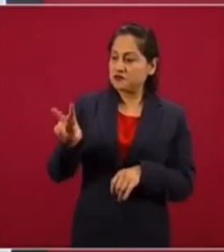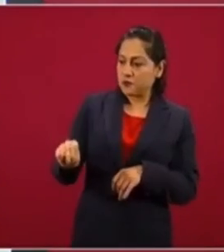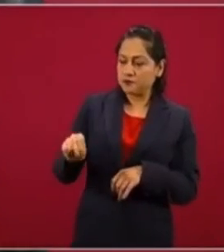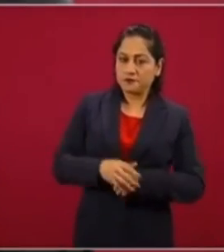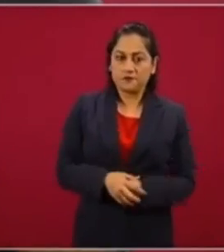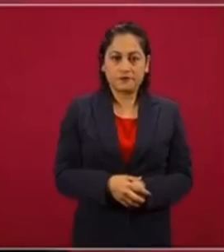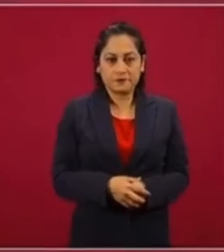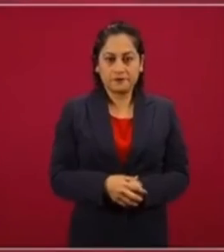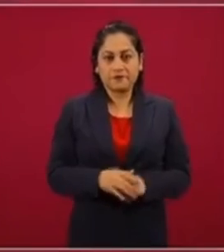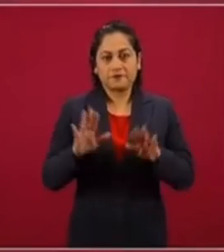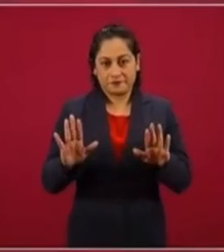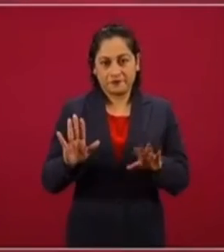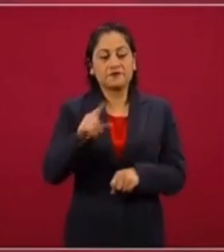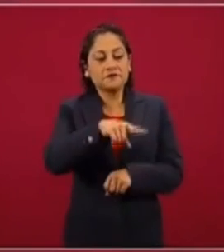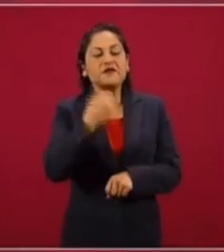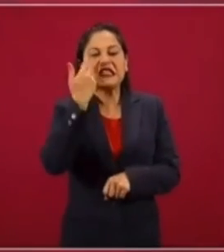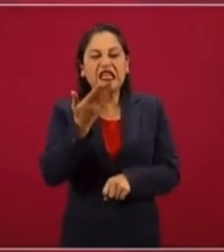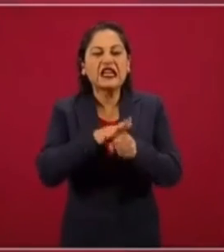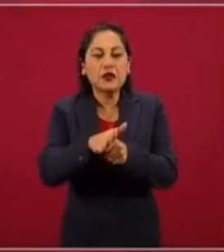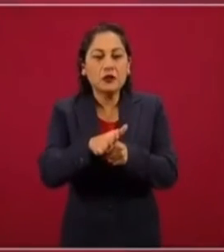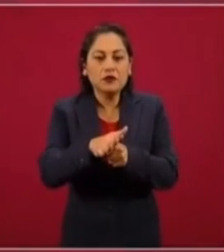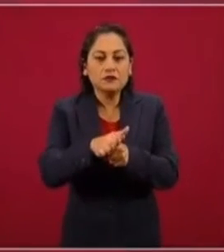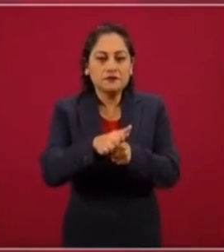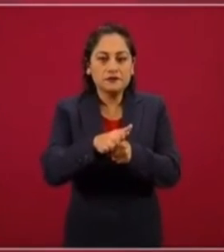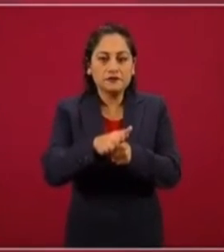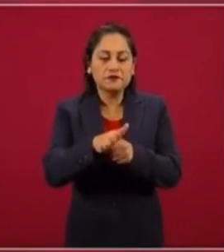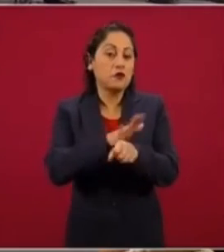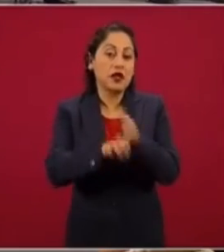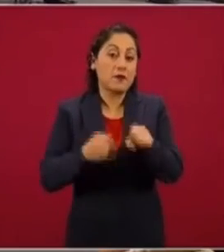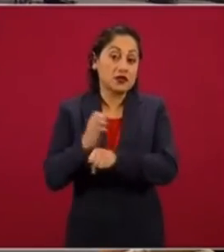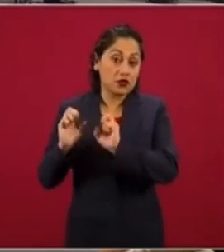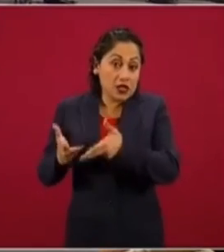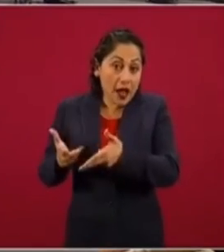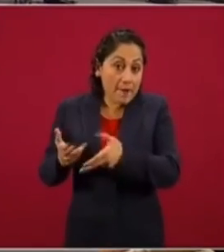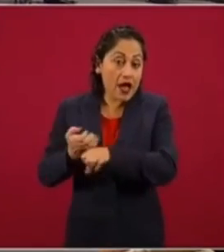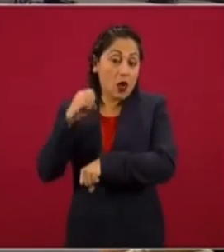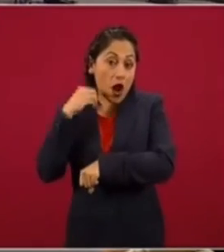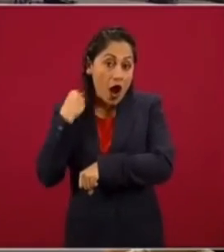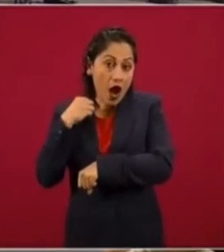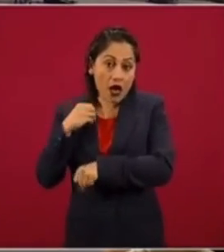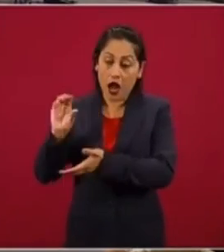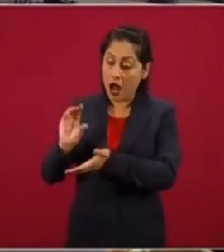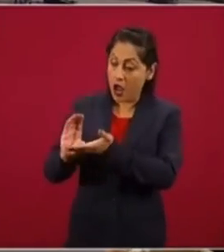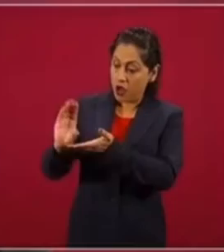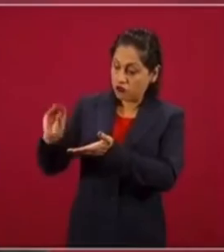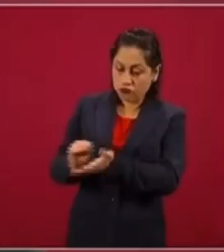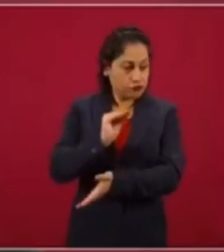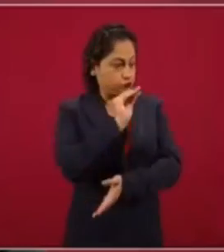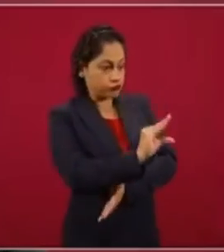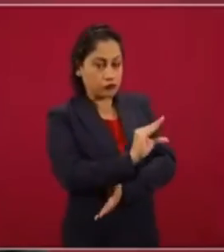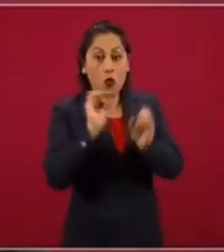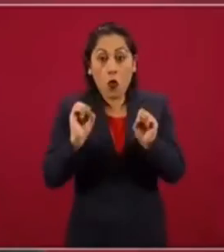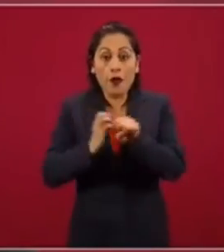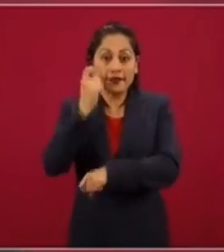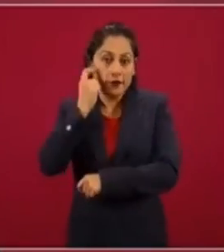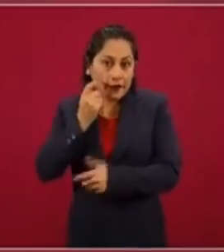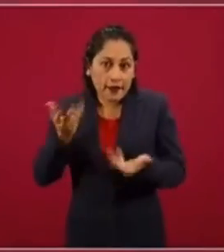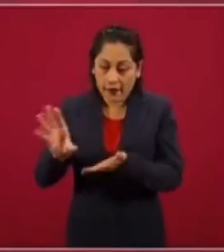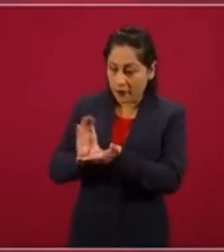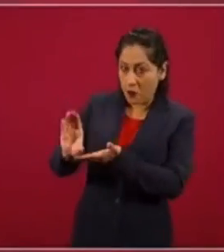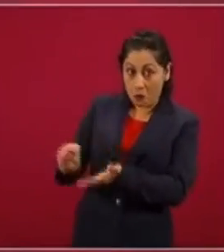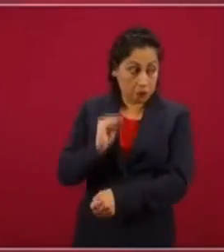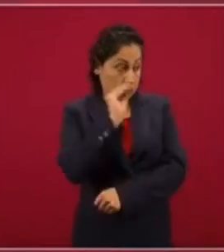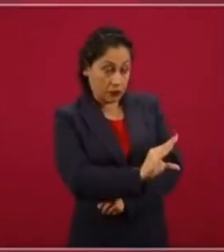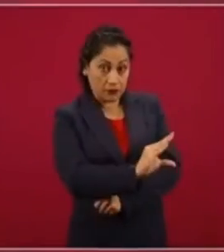No, lo que quieren es que se le quite a Chiapas o a Oaxaca o a Guerrero, porque mucho del